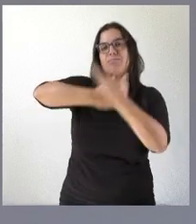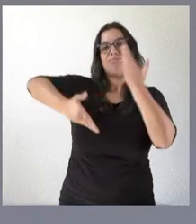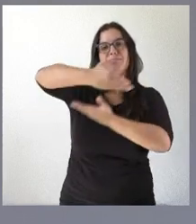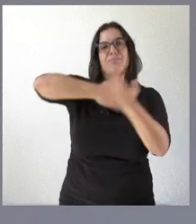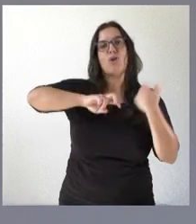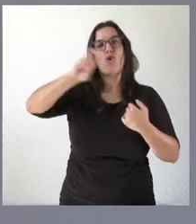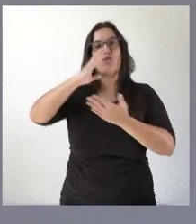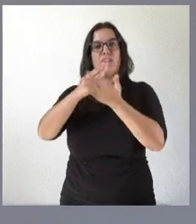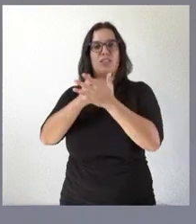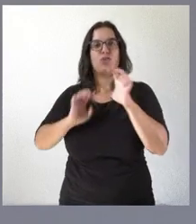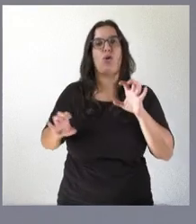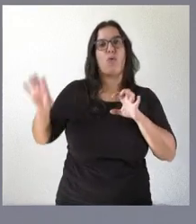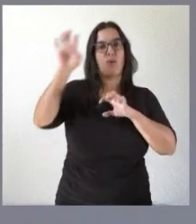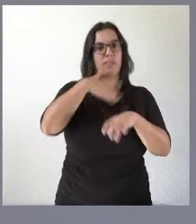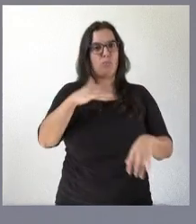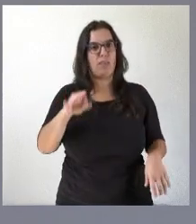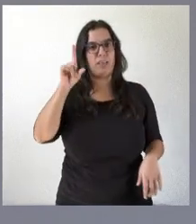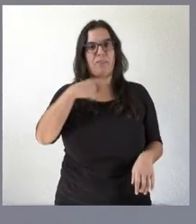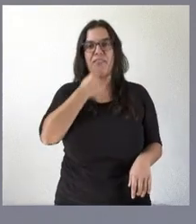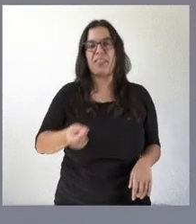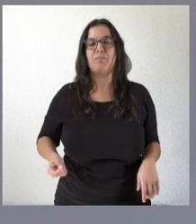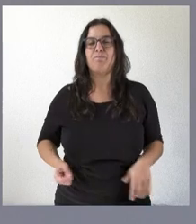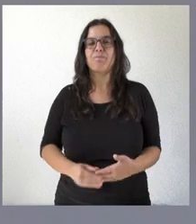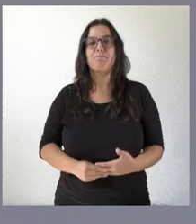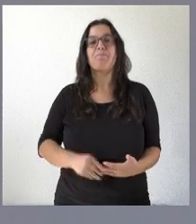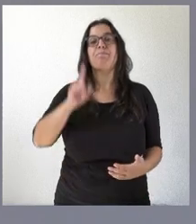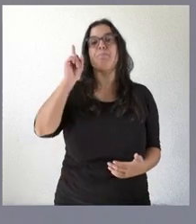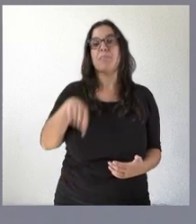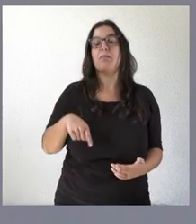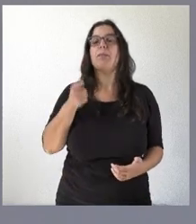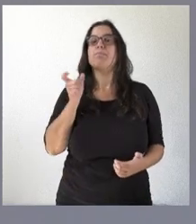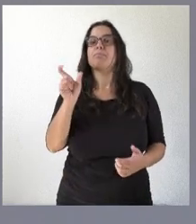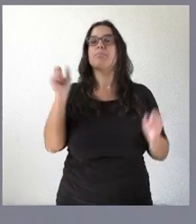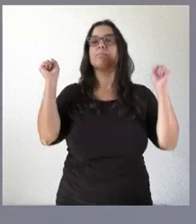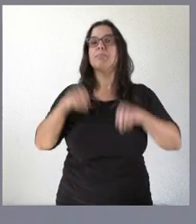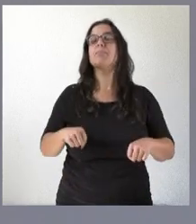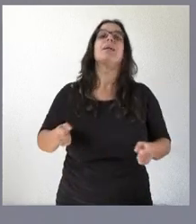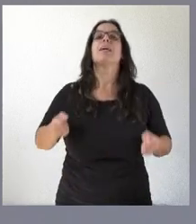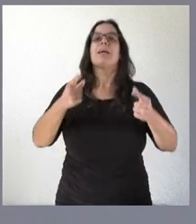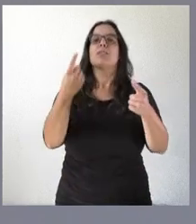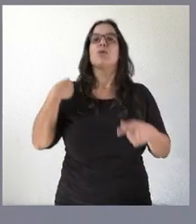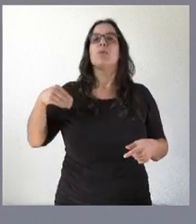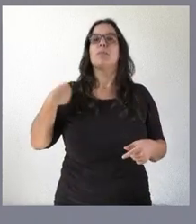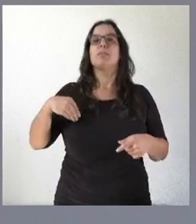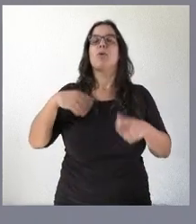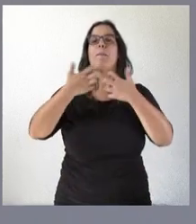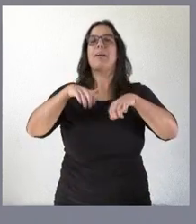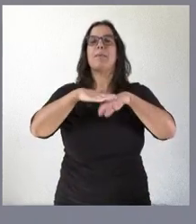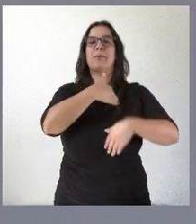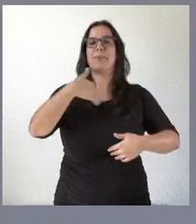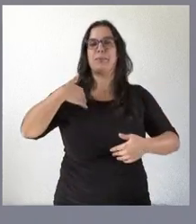con otras comunidades autónomas. Además, se establece el gasto para la obra de un nuevo angiógrafo digital en León,